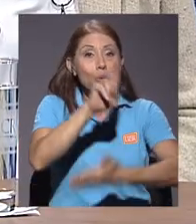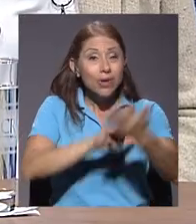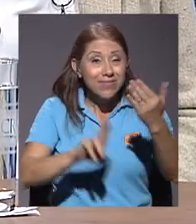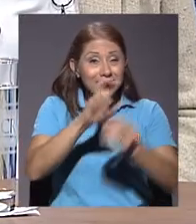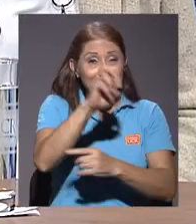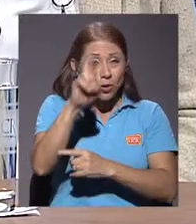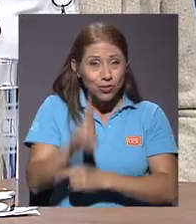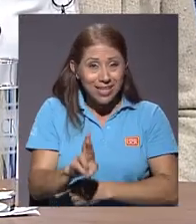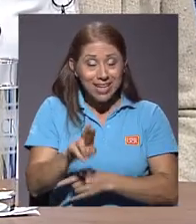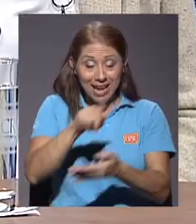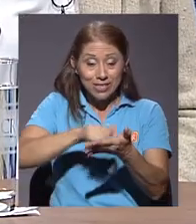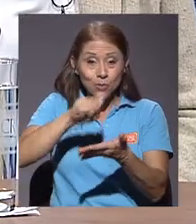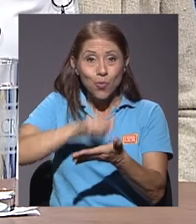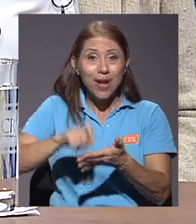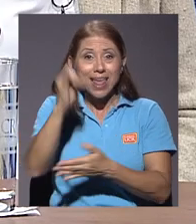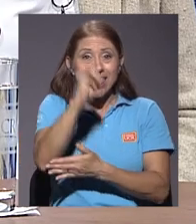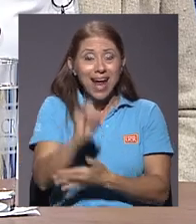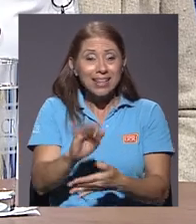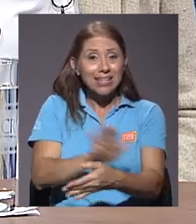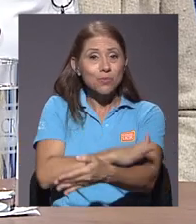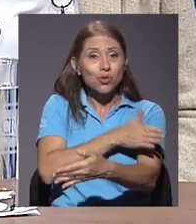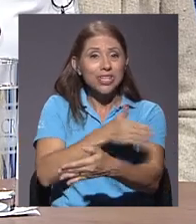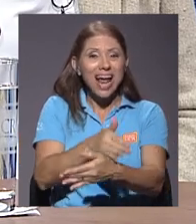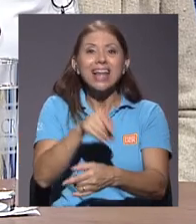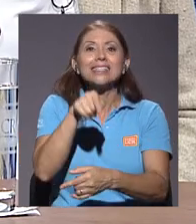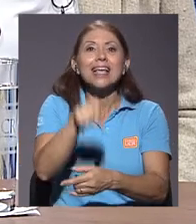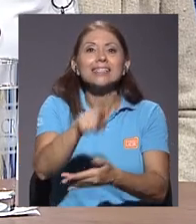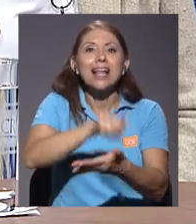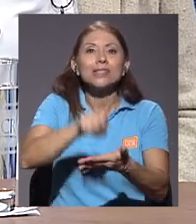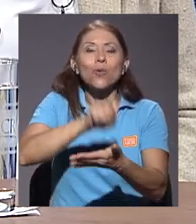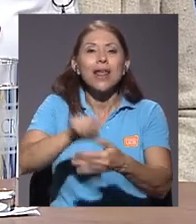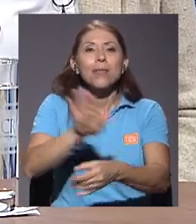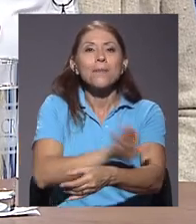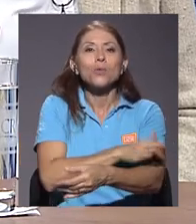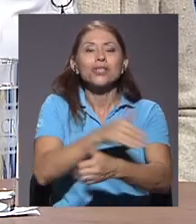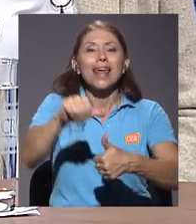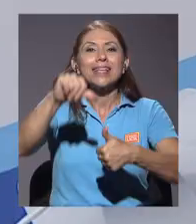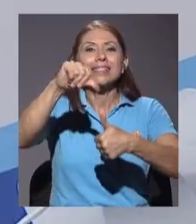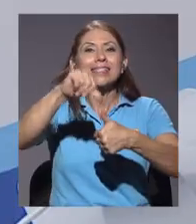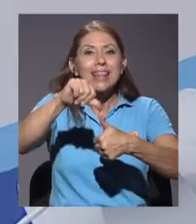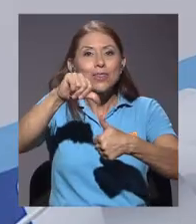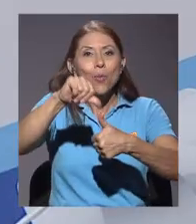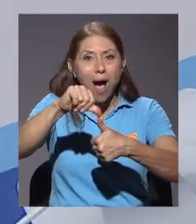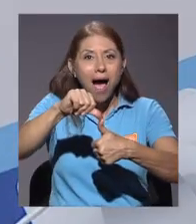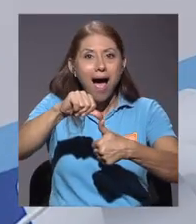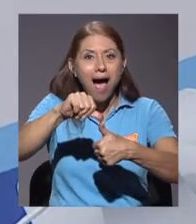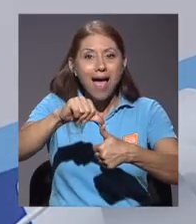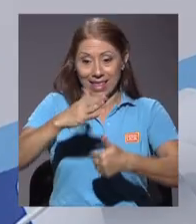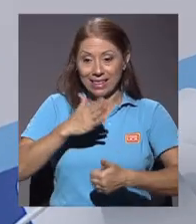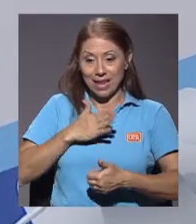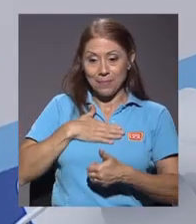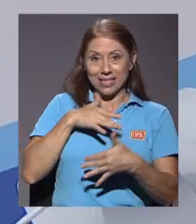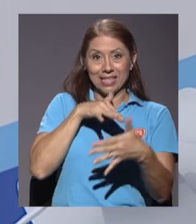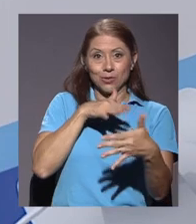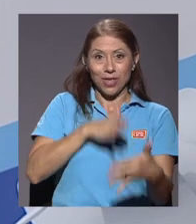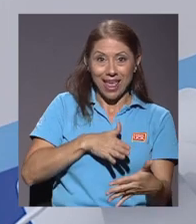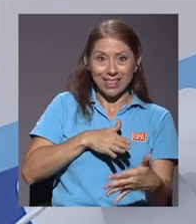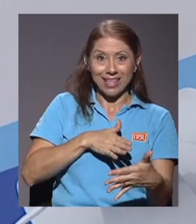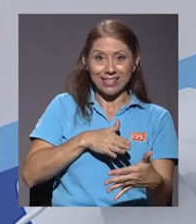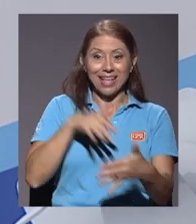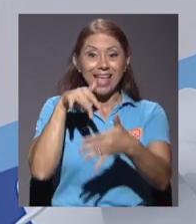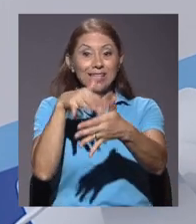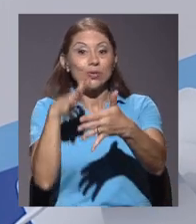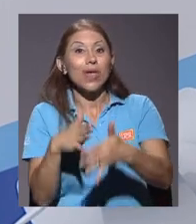de Costa Rica, la Escuela de Artes Musicales es la Escuela de Música de Centroamérica, así como usted lo oye. O sea, entre mis estudiantes, entre los